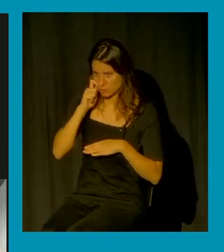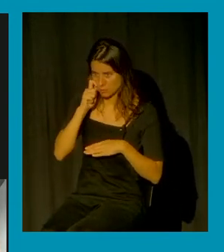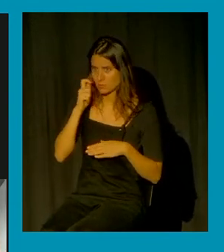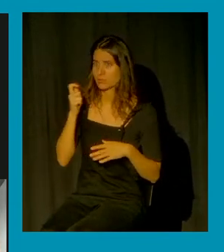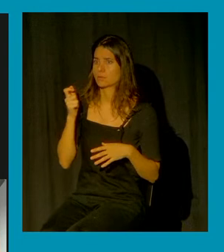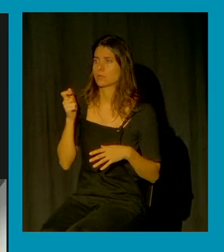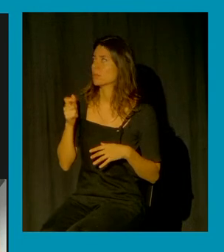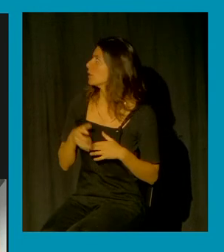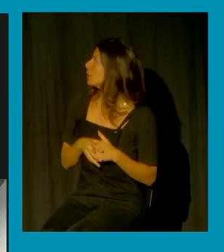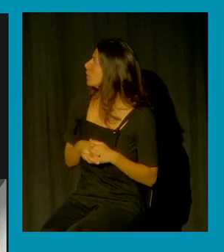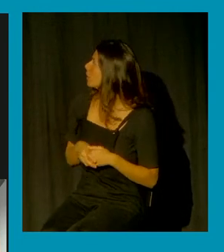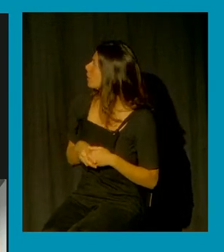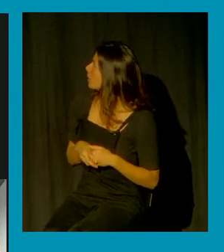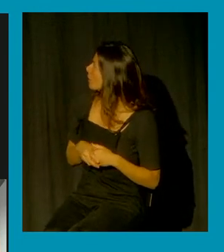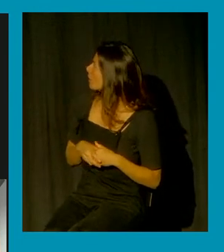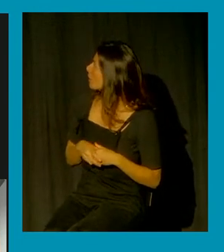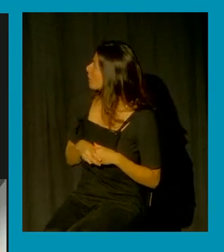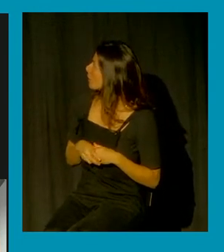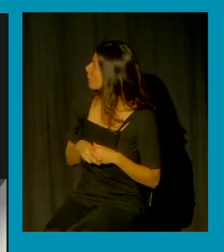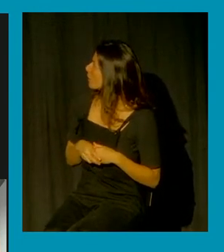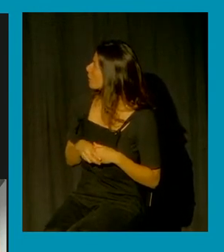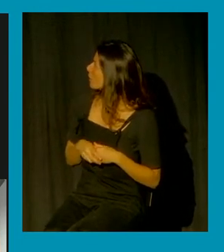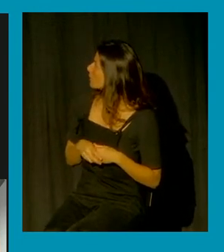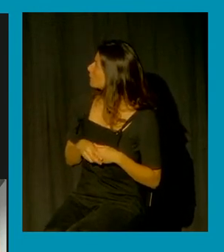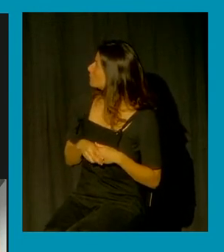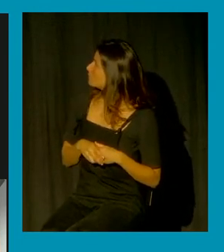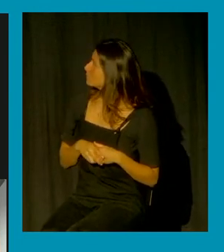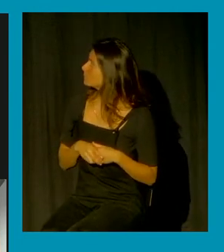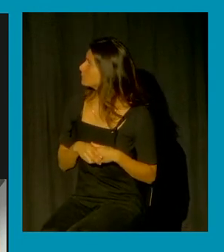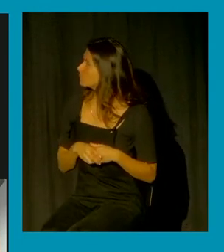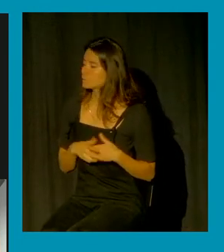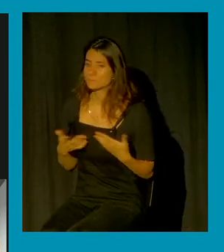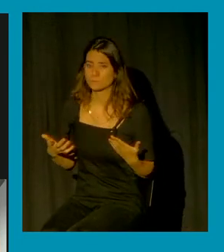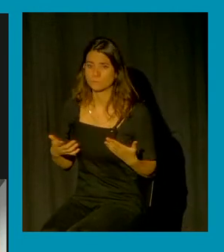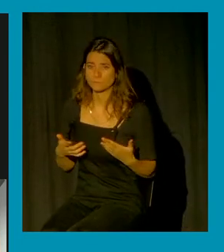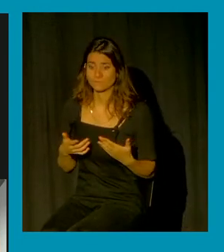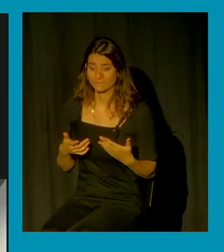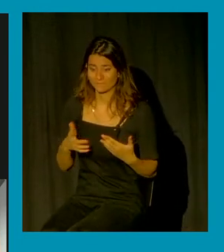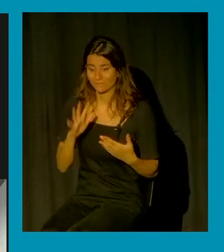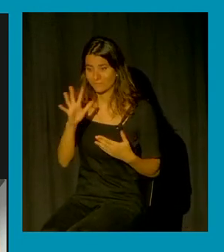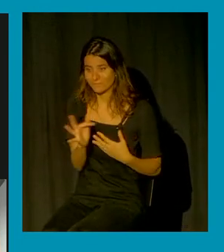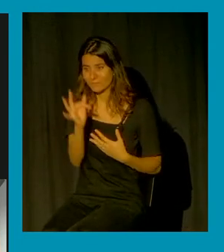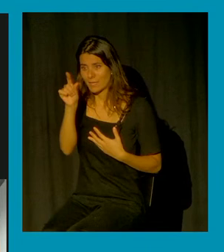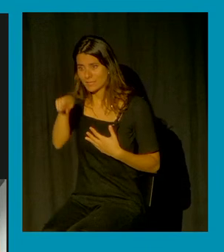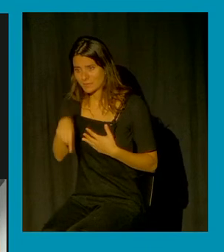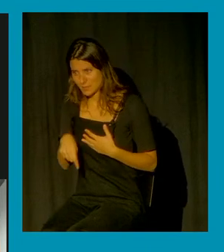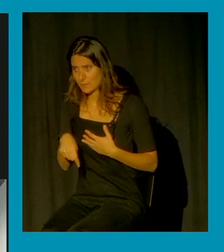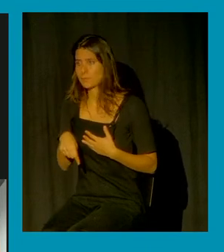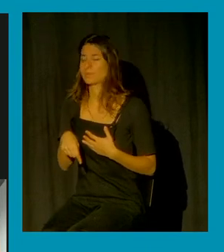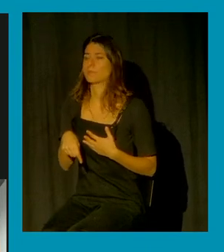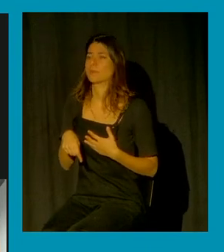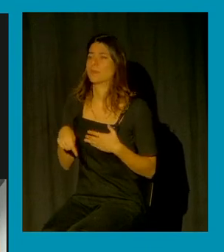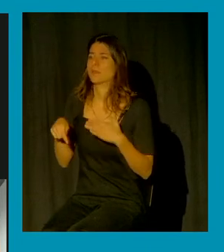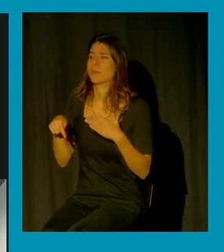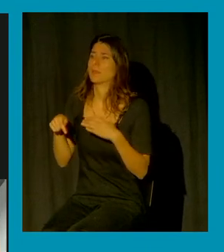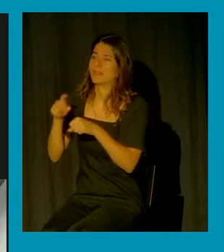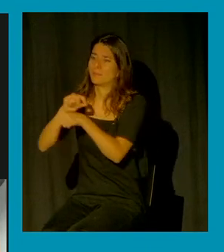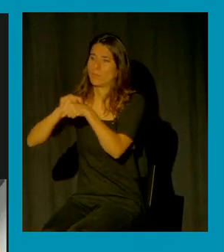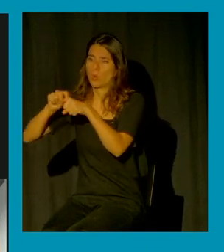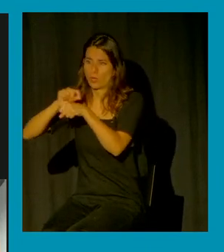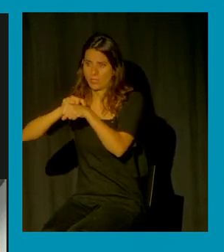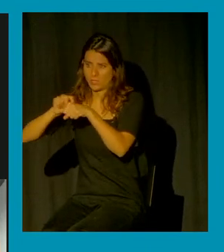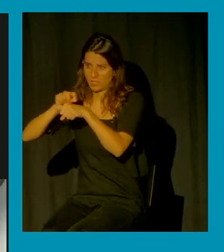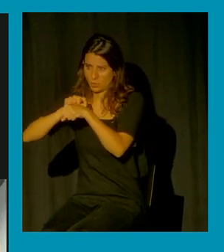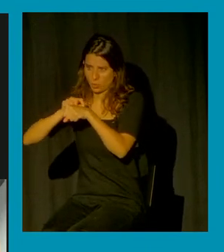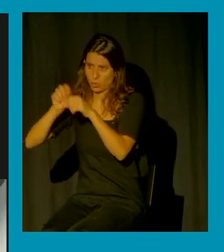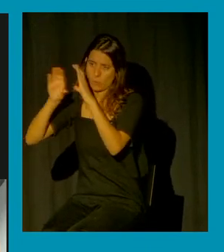supliciado que produce un castigo biopolítico una tecnología biopolítica que es la disciplina del terror sexual que es el